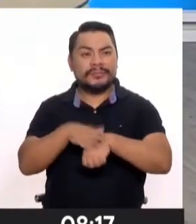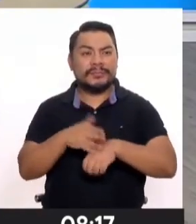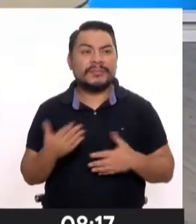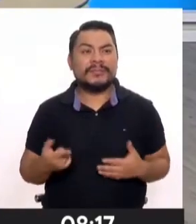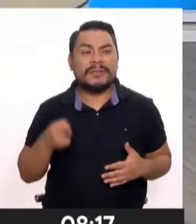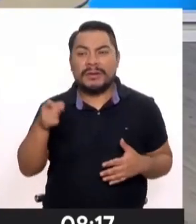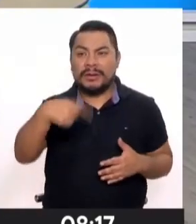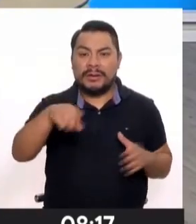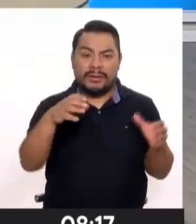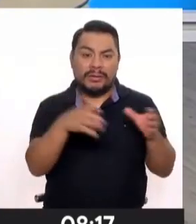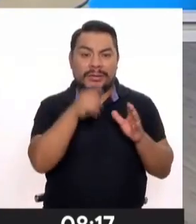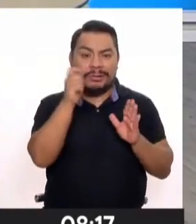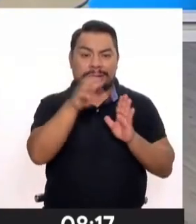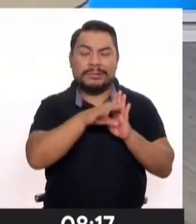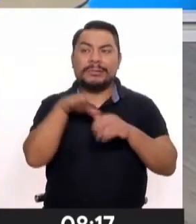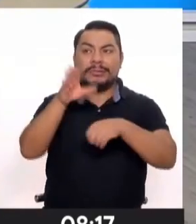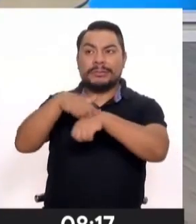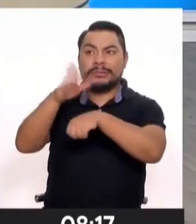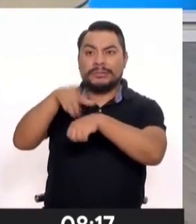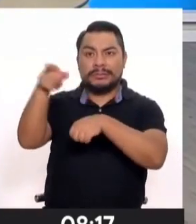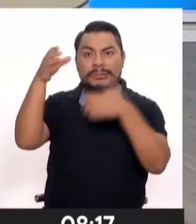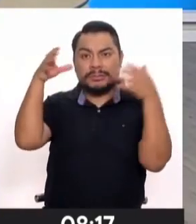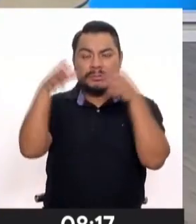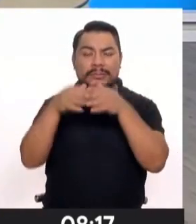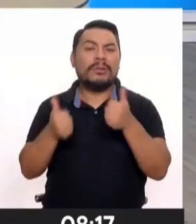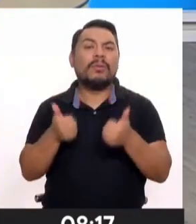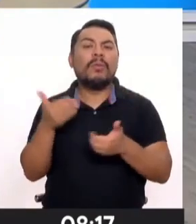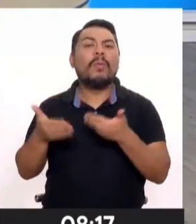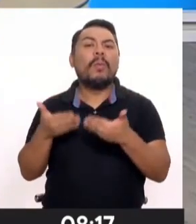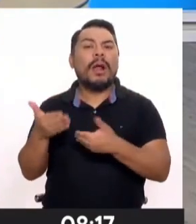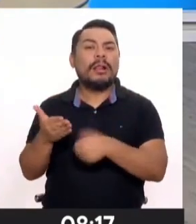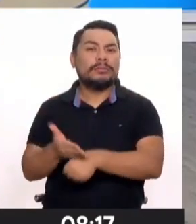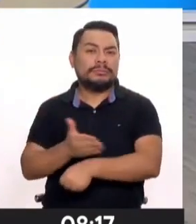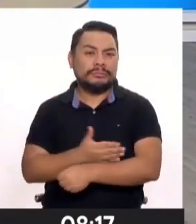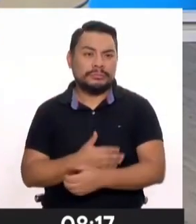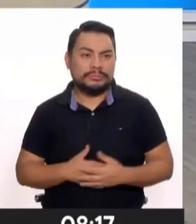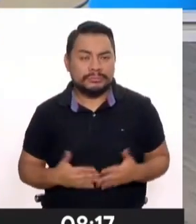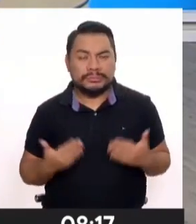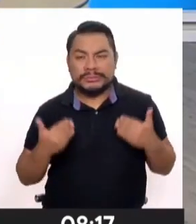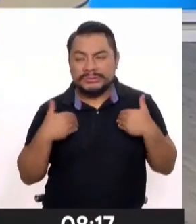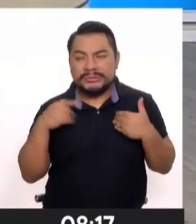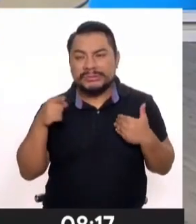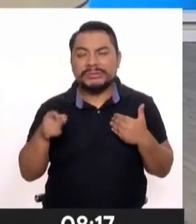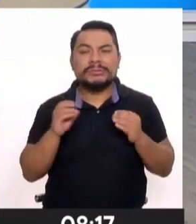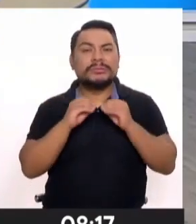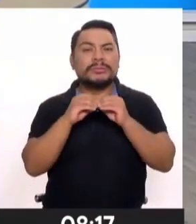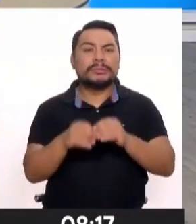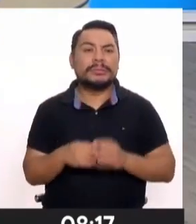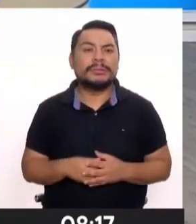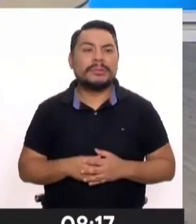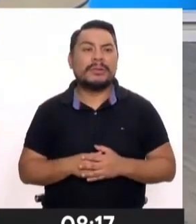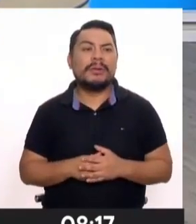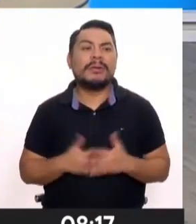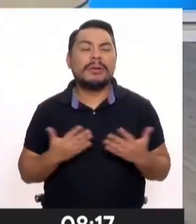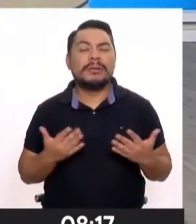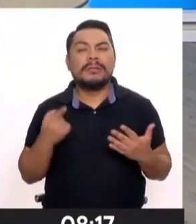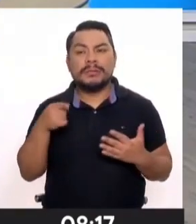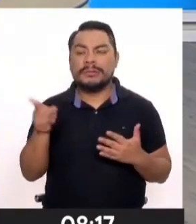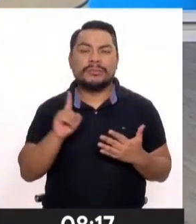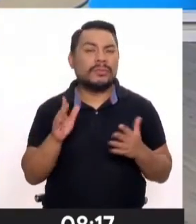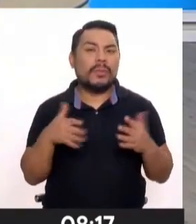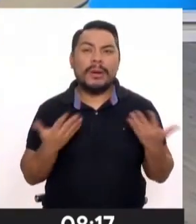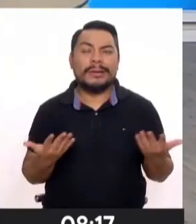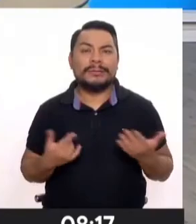en todo caso, que ustedes le hacen al Congreso, ¿cuál es el procedimiento que se tendría que aplicar para que no